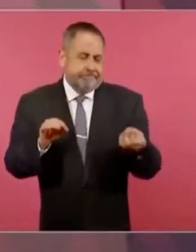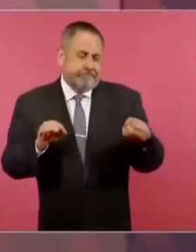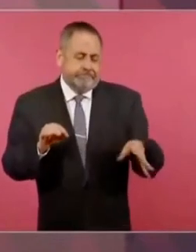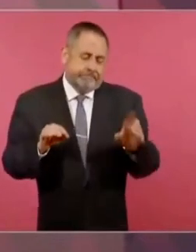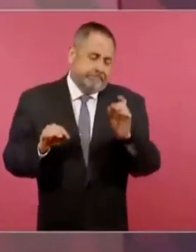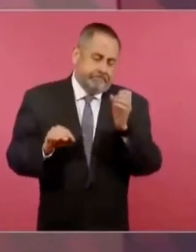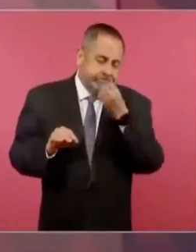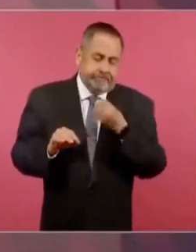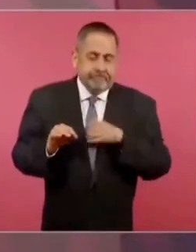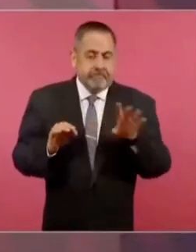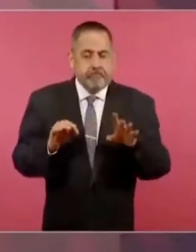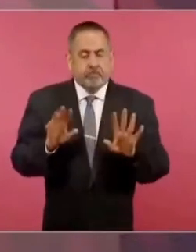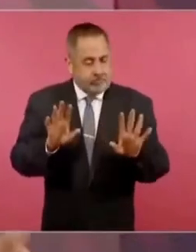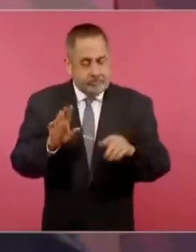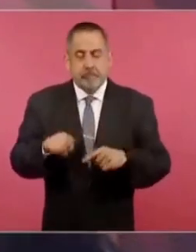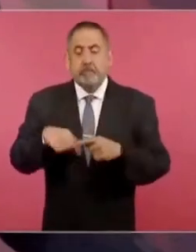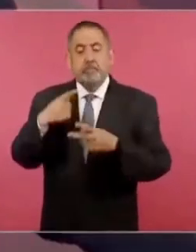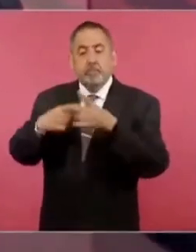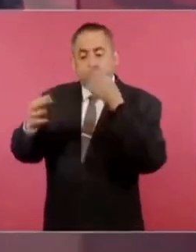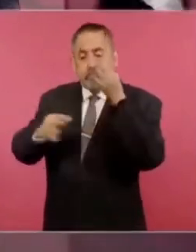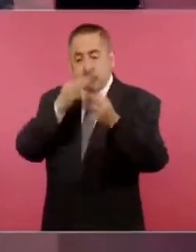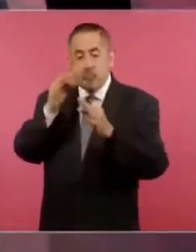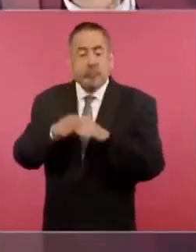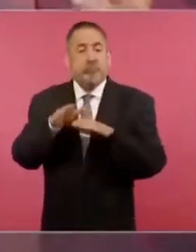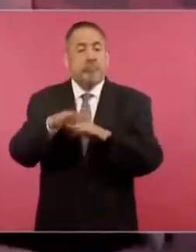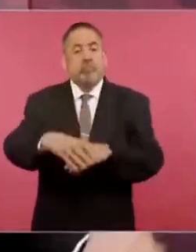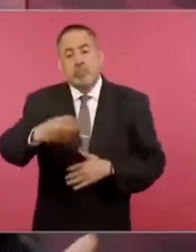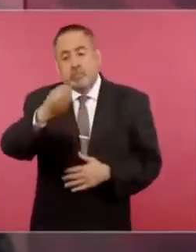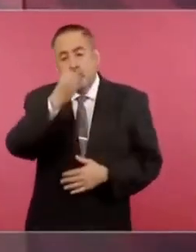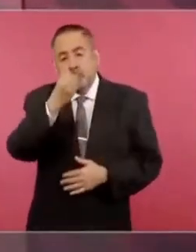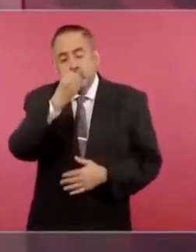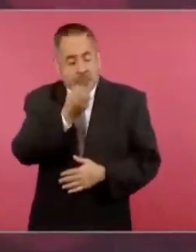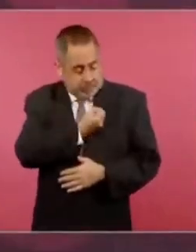pero la otra campaña es la de la alimentación,